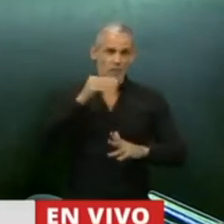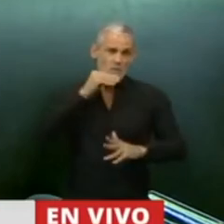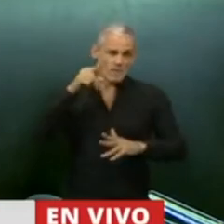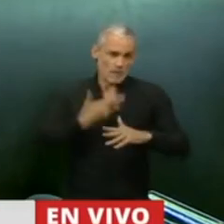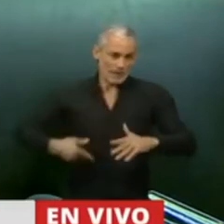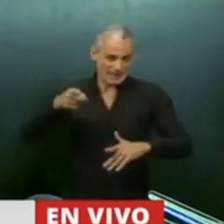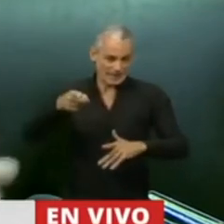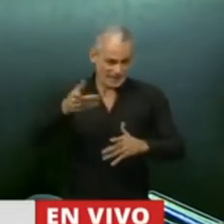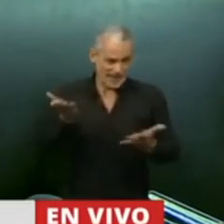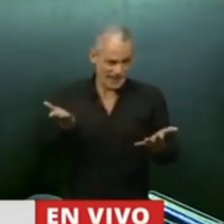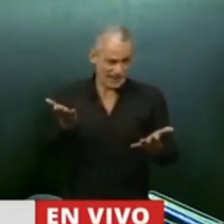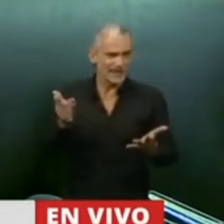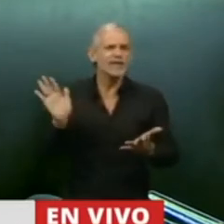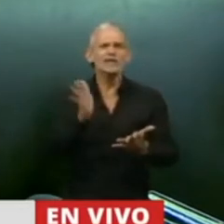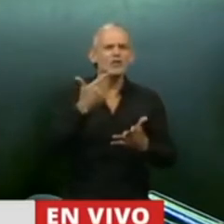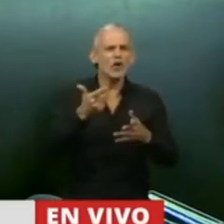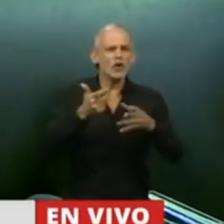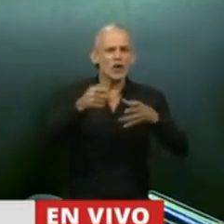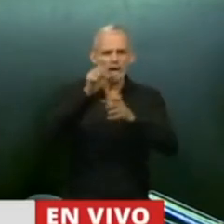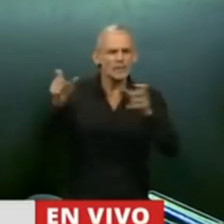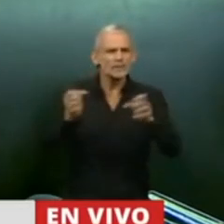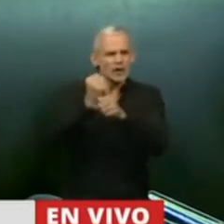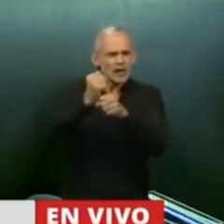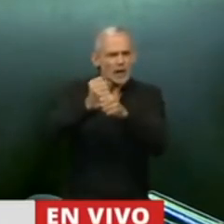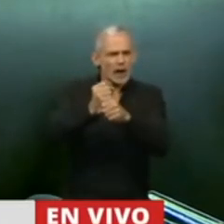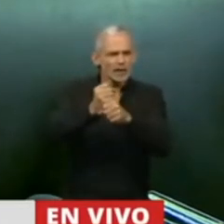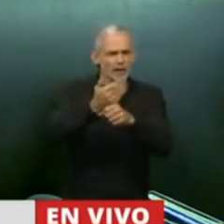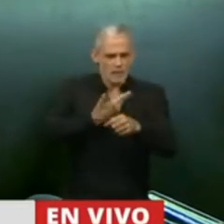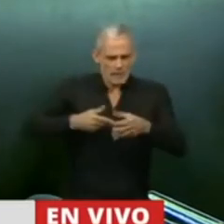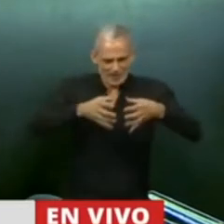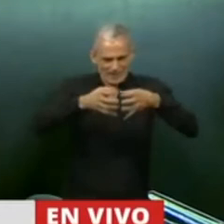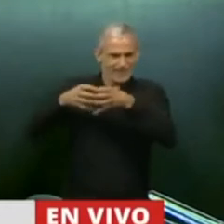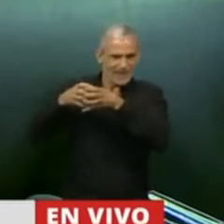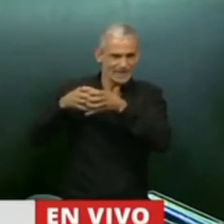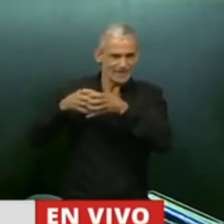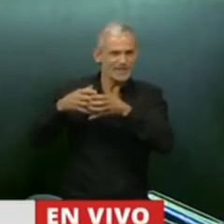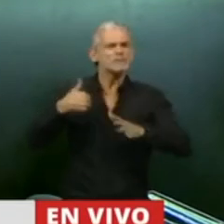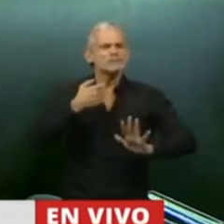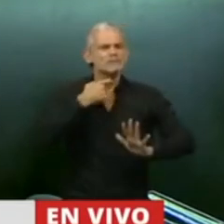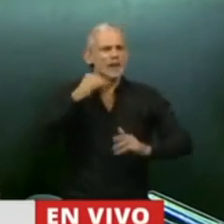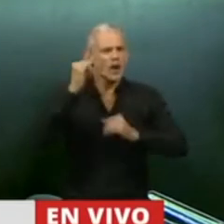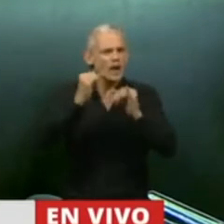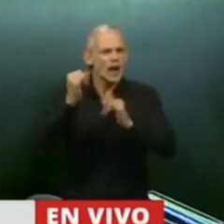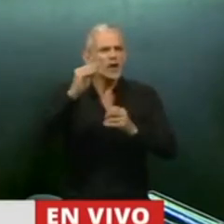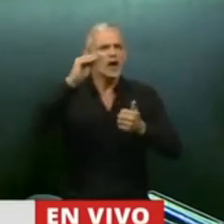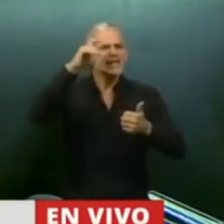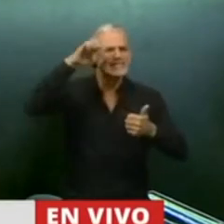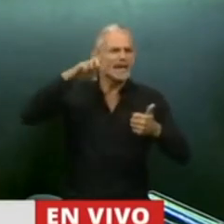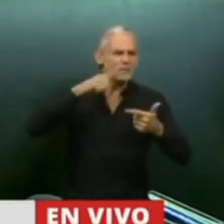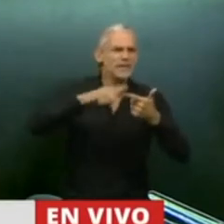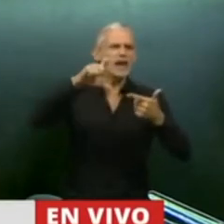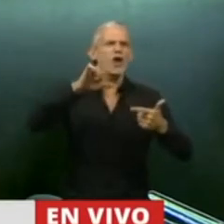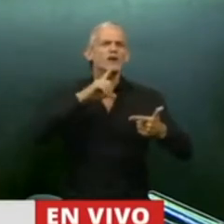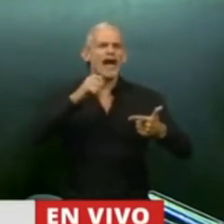de todo el staff que forma parte de la Presidencia, quiero hablar en particular de Chepi, de Cotado